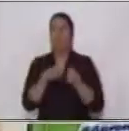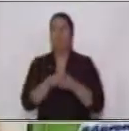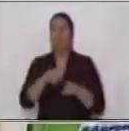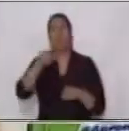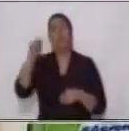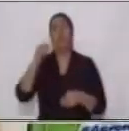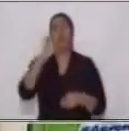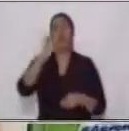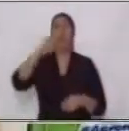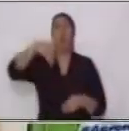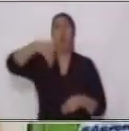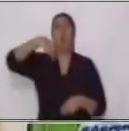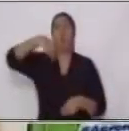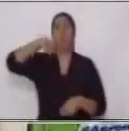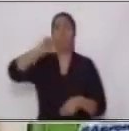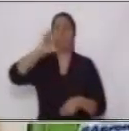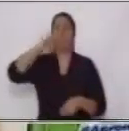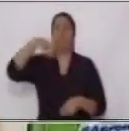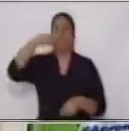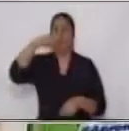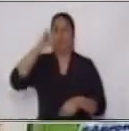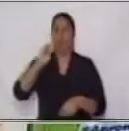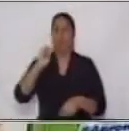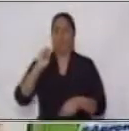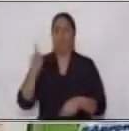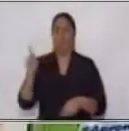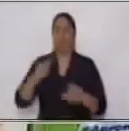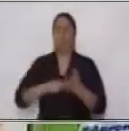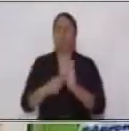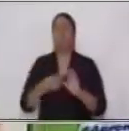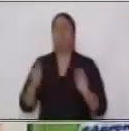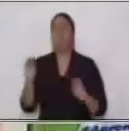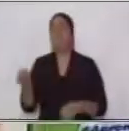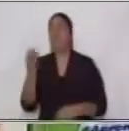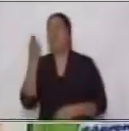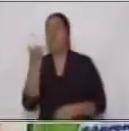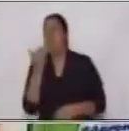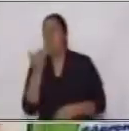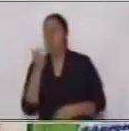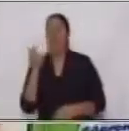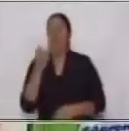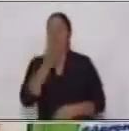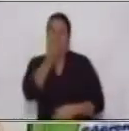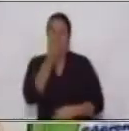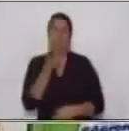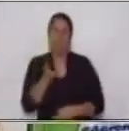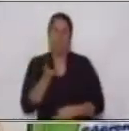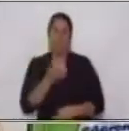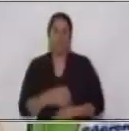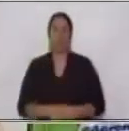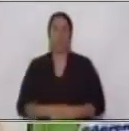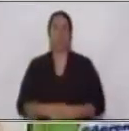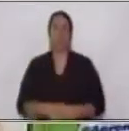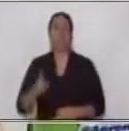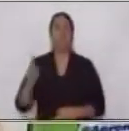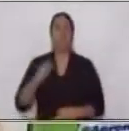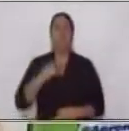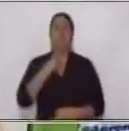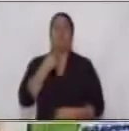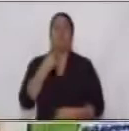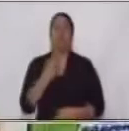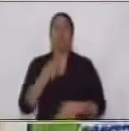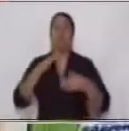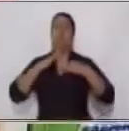un objeto directo que es ¿qué como? una manzana. Cuando hablamos de la voz pasiva en el verbo aquí